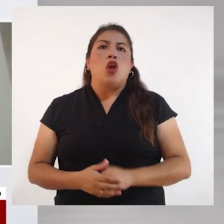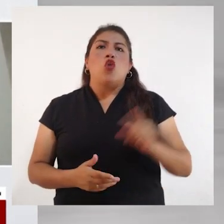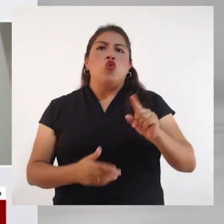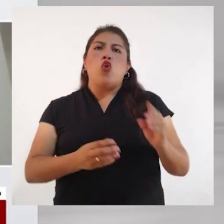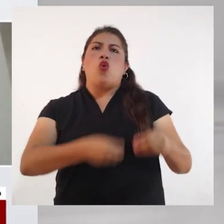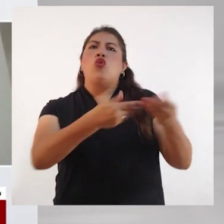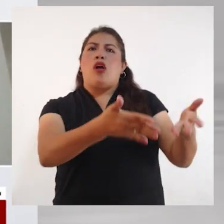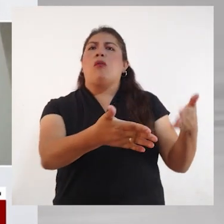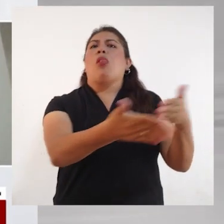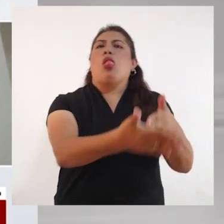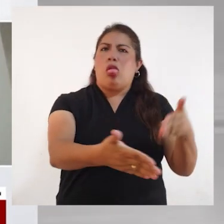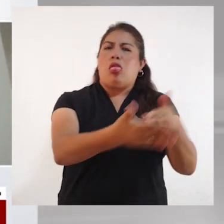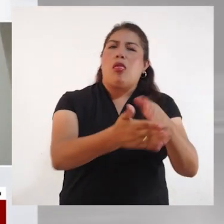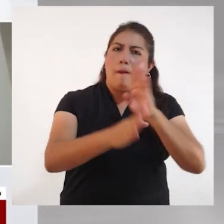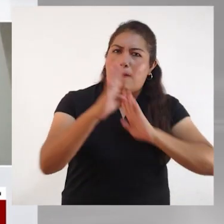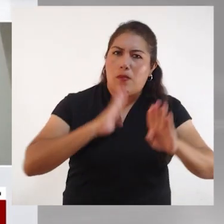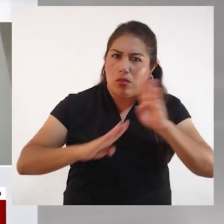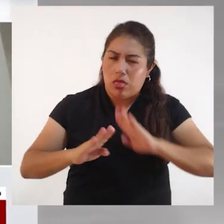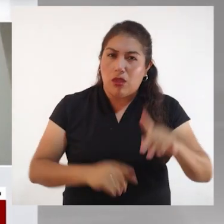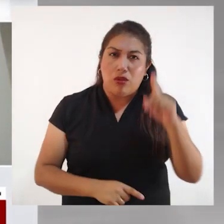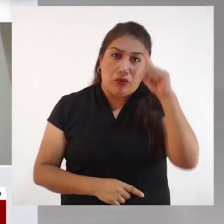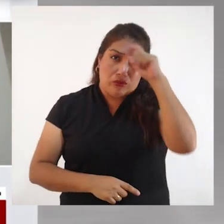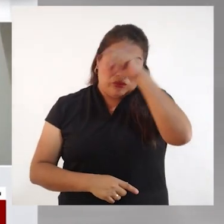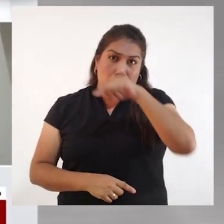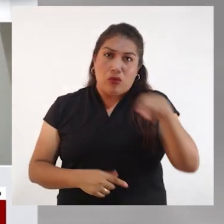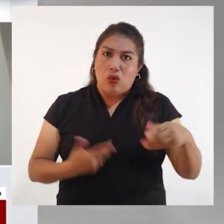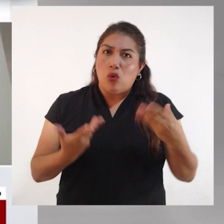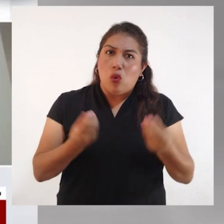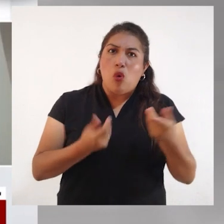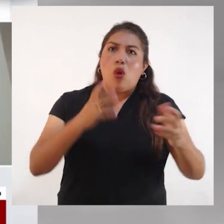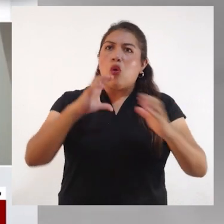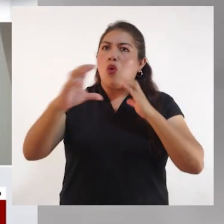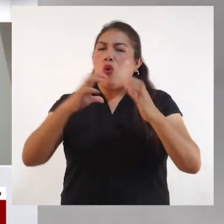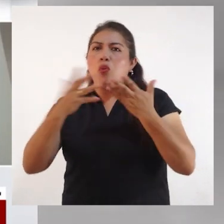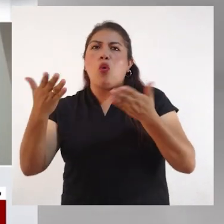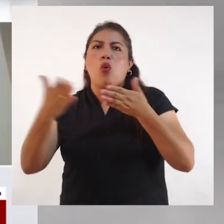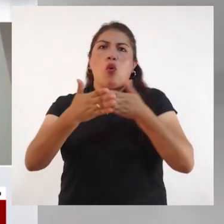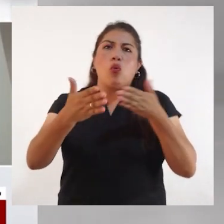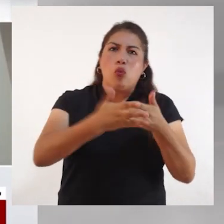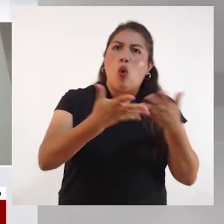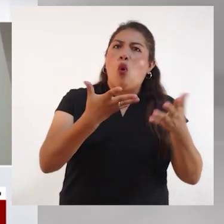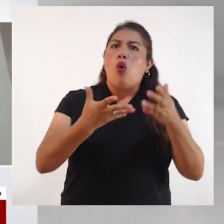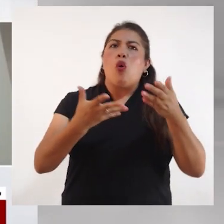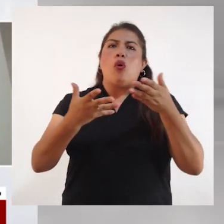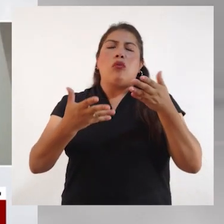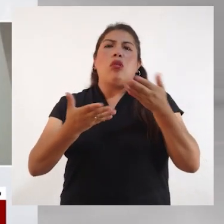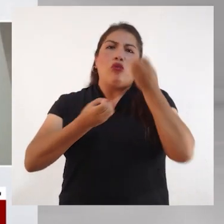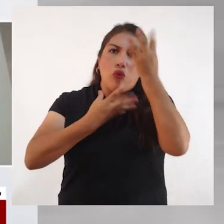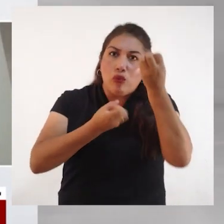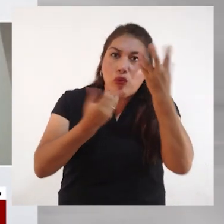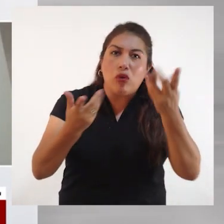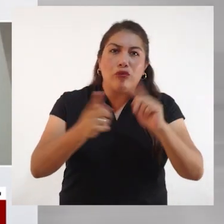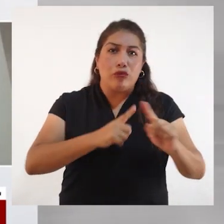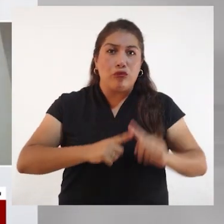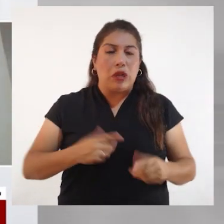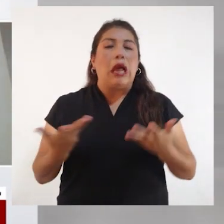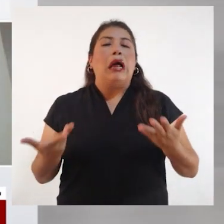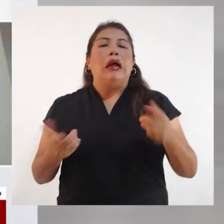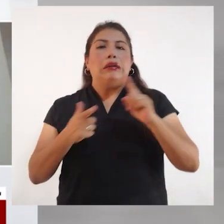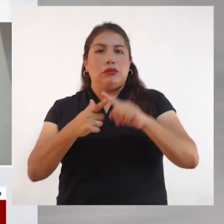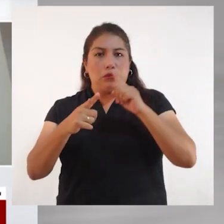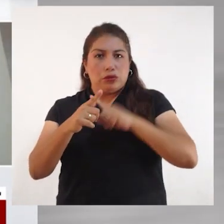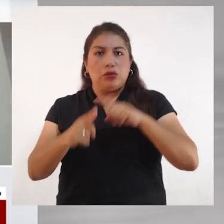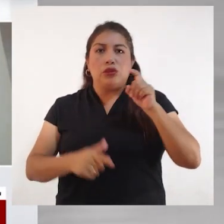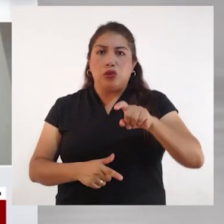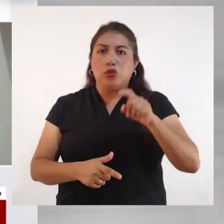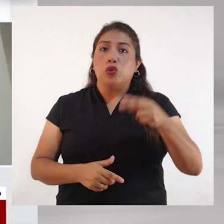que encontrarse barreras que impidan al estudiante ni desplazarse, ni comunicarse, ni acceder a la información. Y además